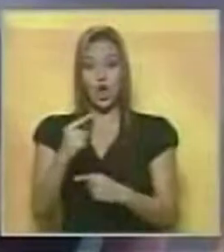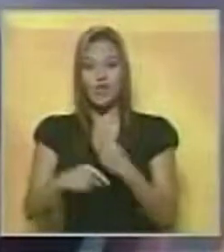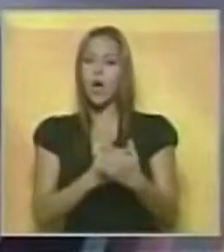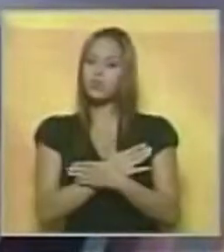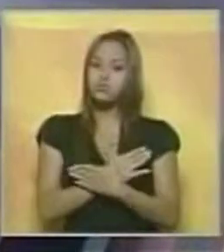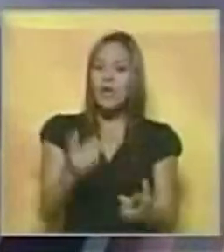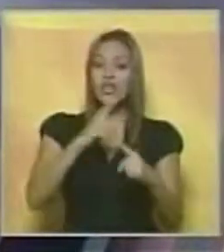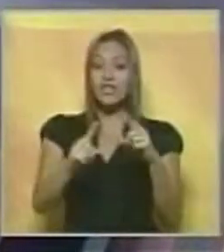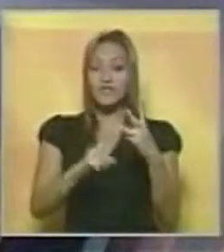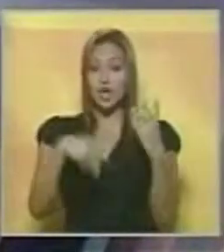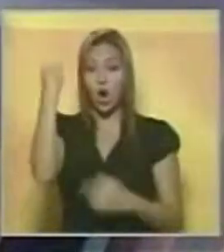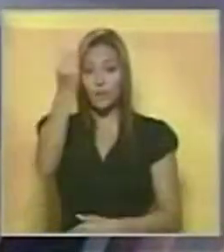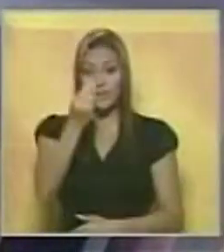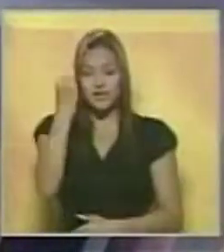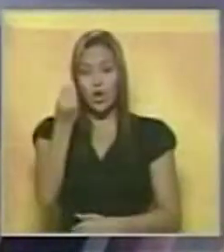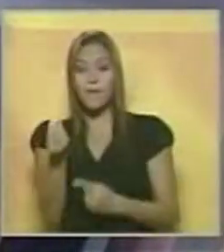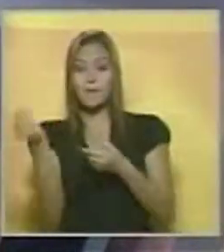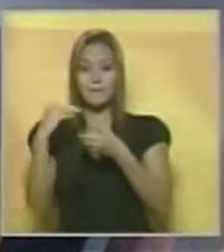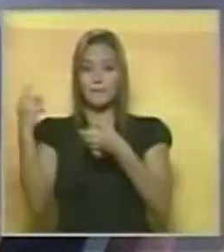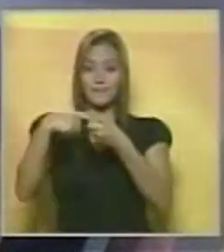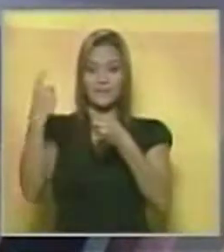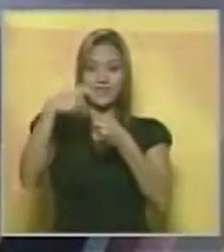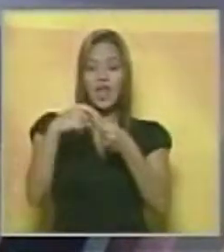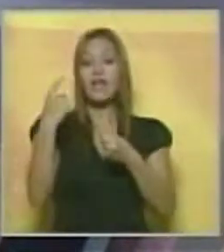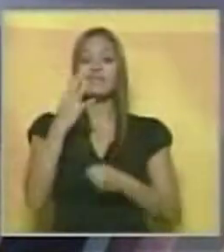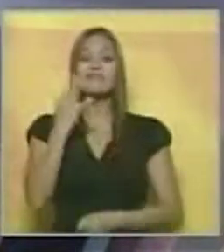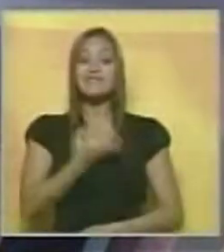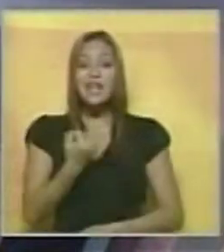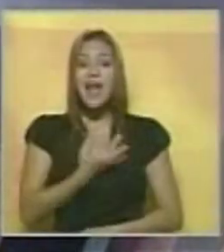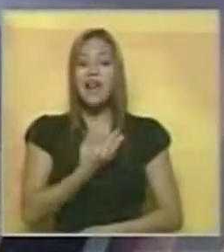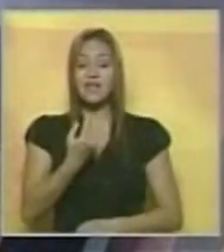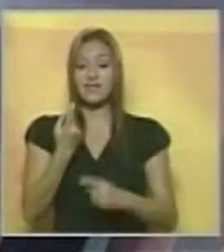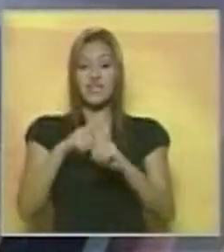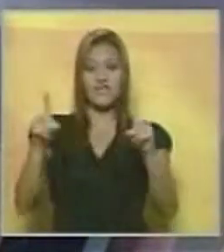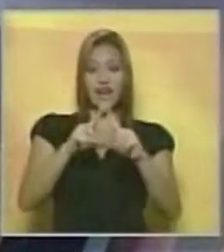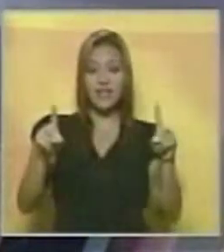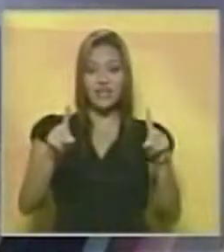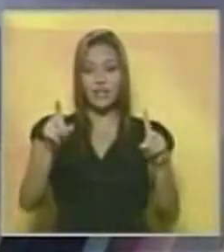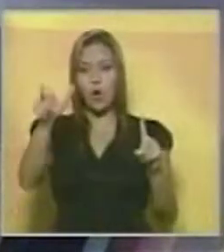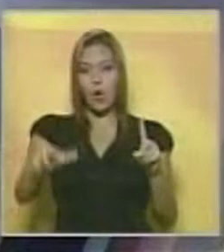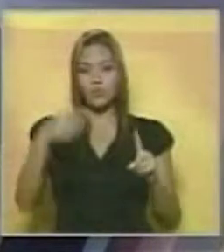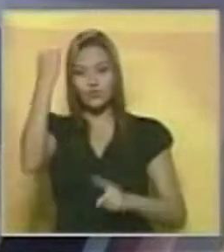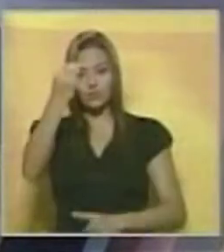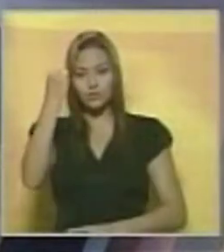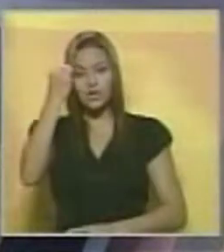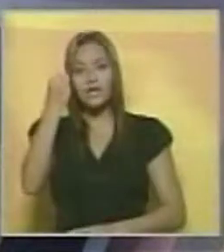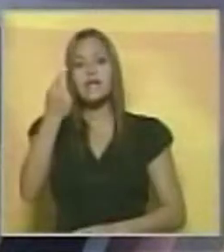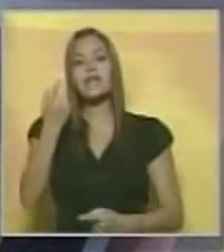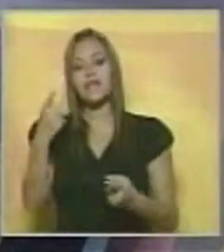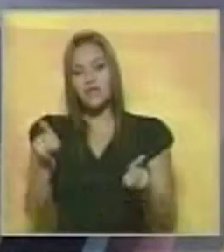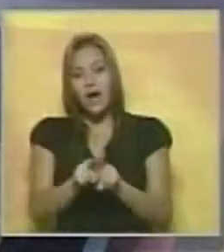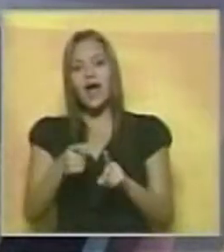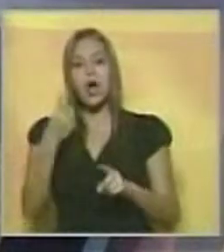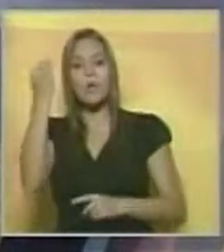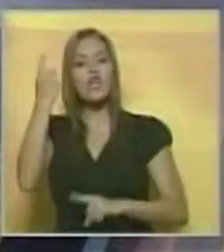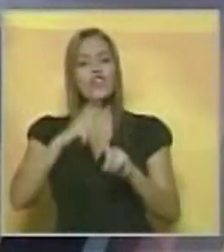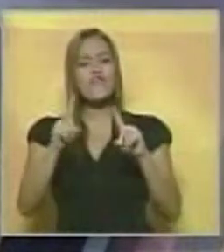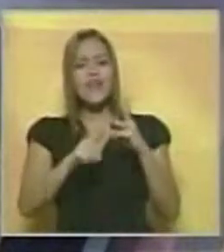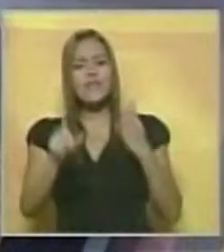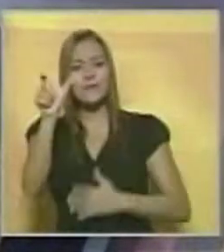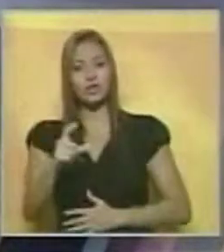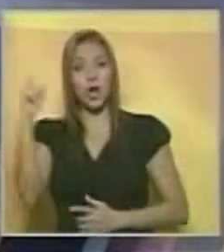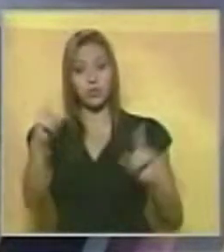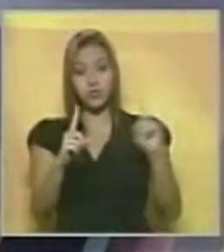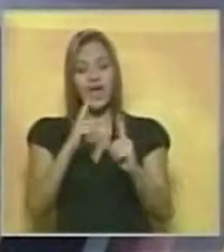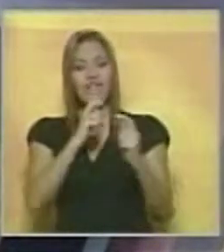ventana plural, incluyente, realista de la diversidad en el país y hacer programas de opinión con distintas opiniones que